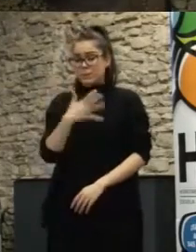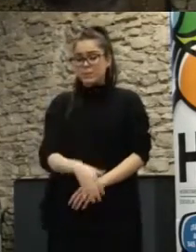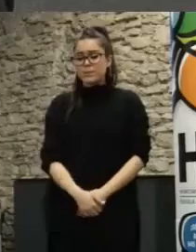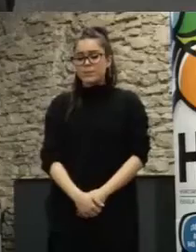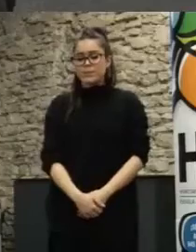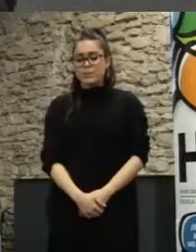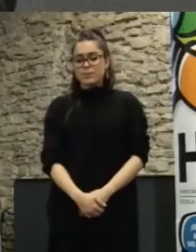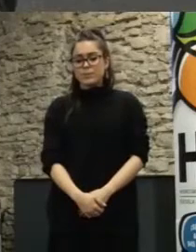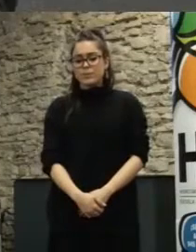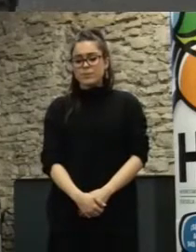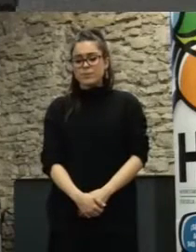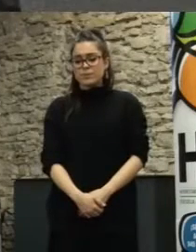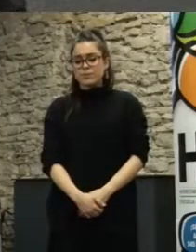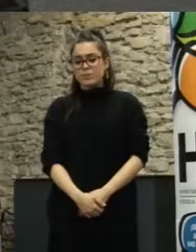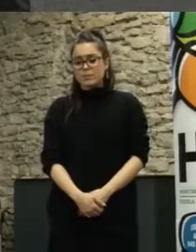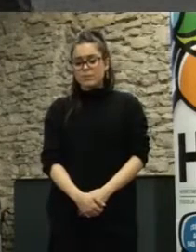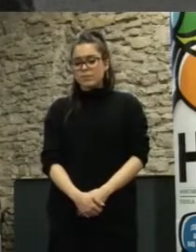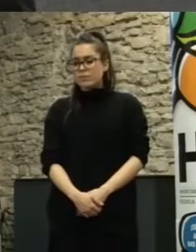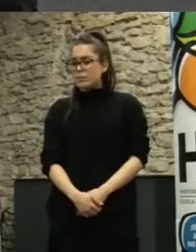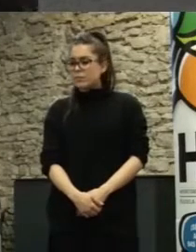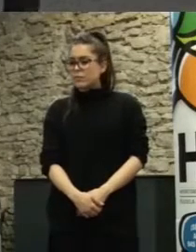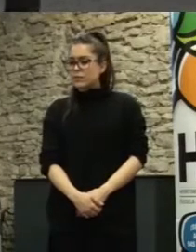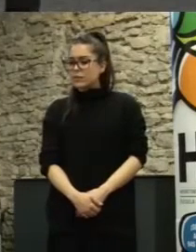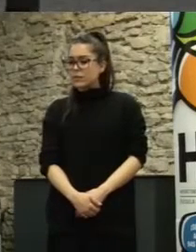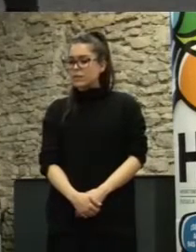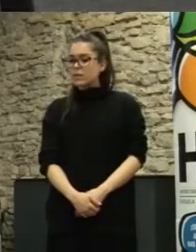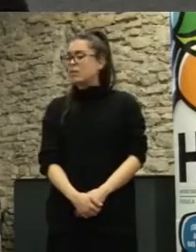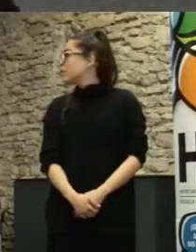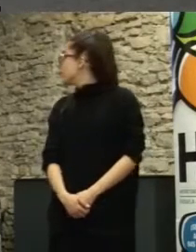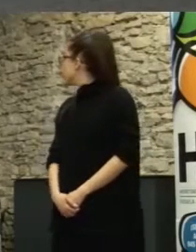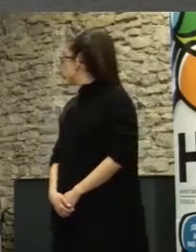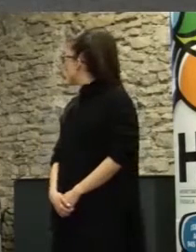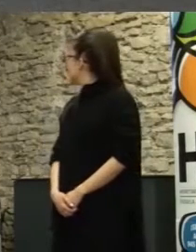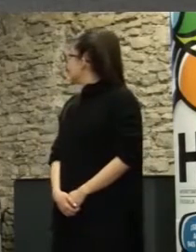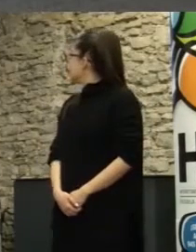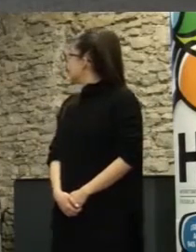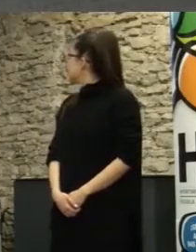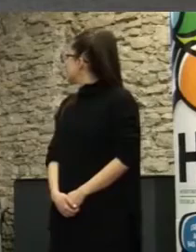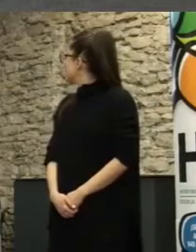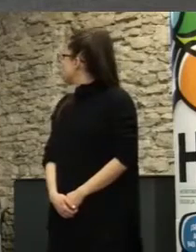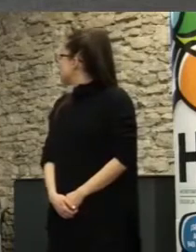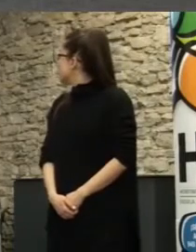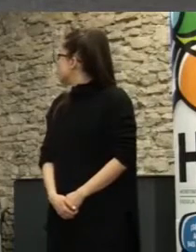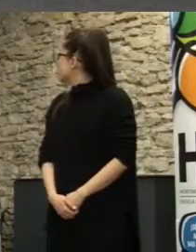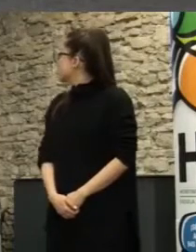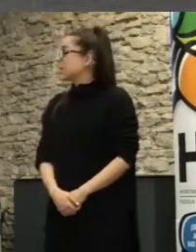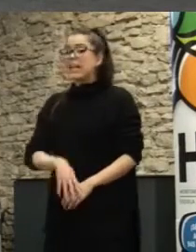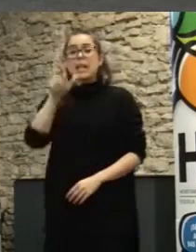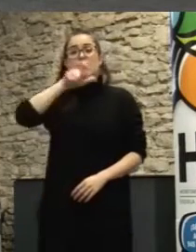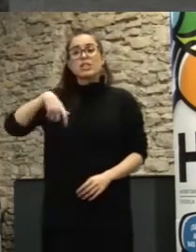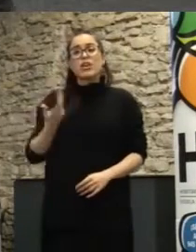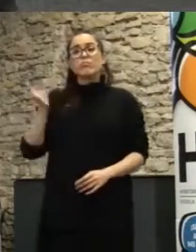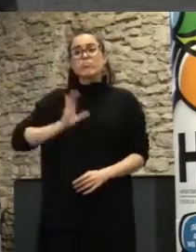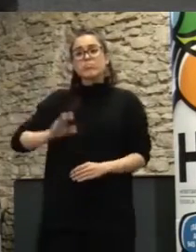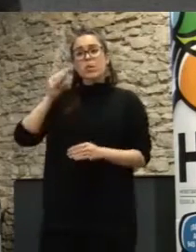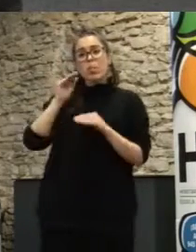podríamos ver darnos cuenta que las rentas bajas no participan ¿no? en la ciudad podría ser una de las variables independientes que pudiesen